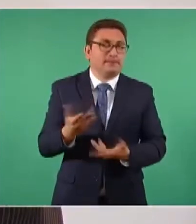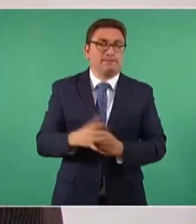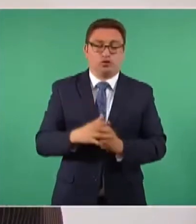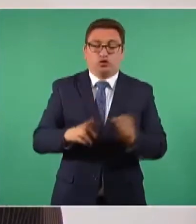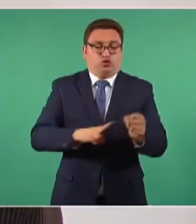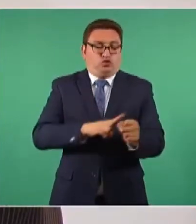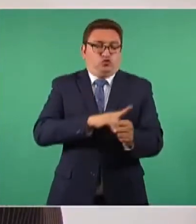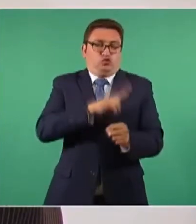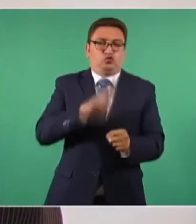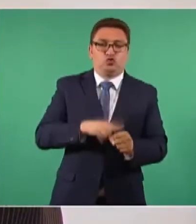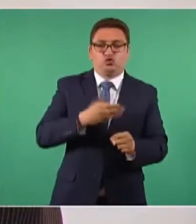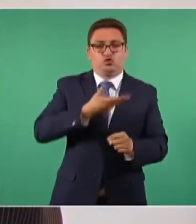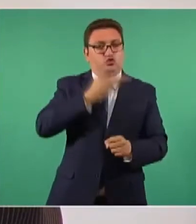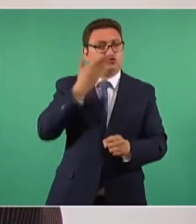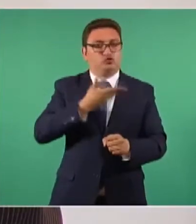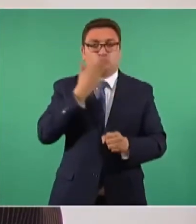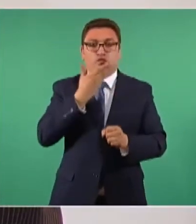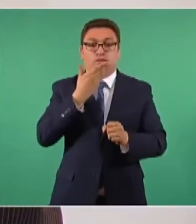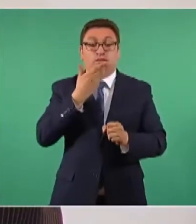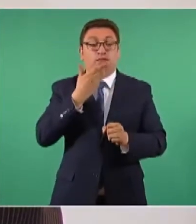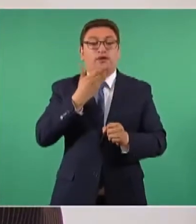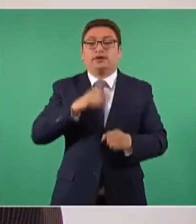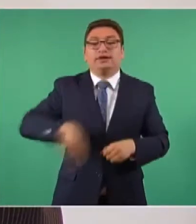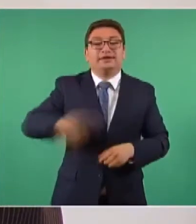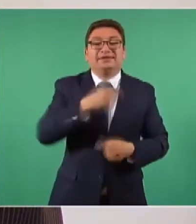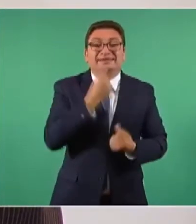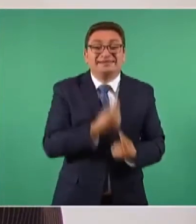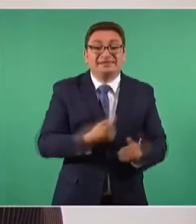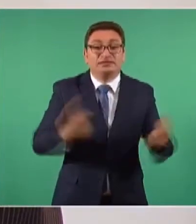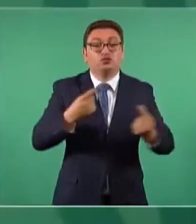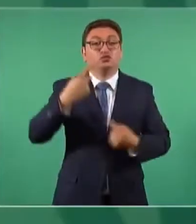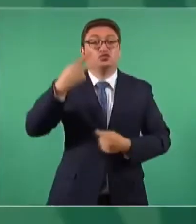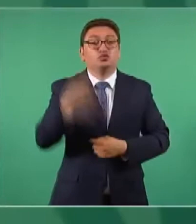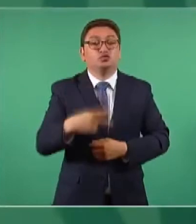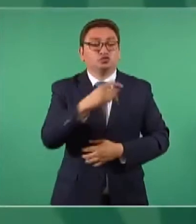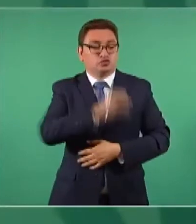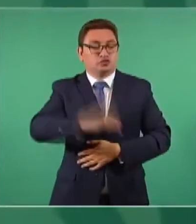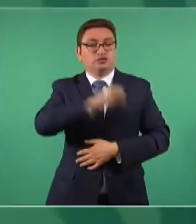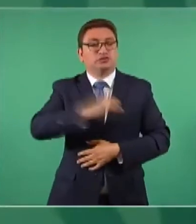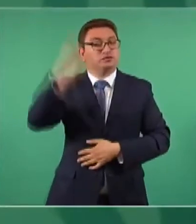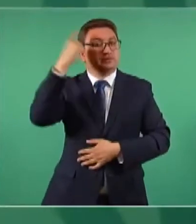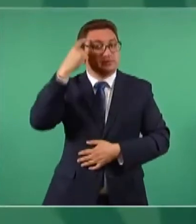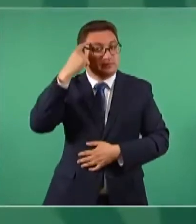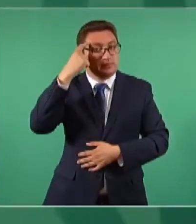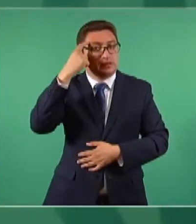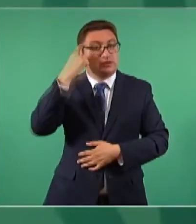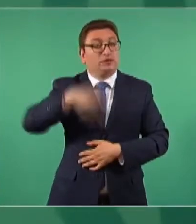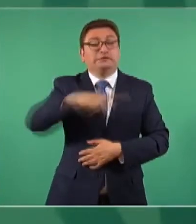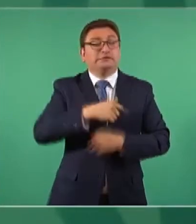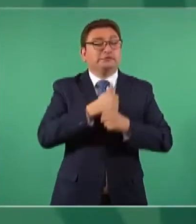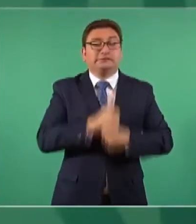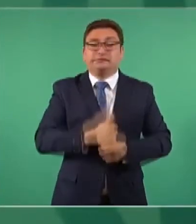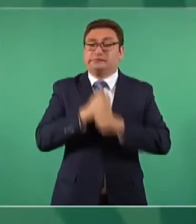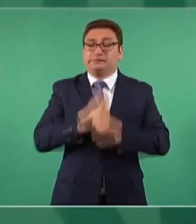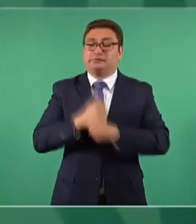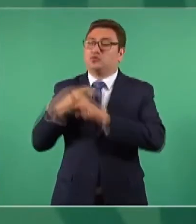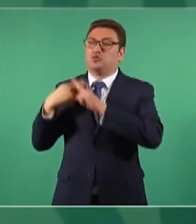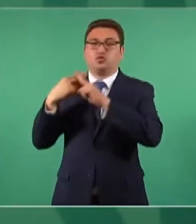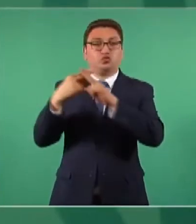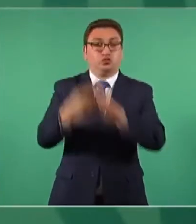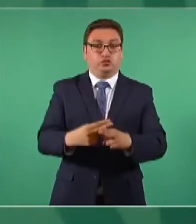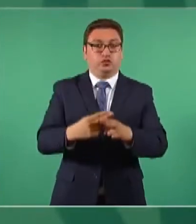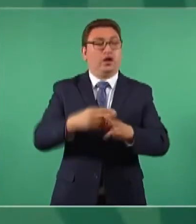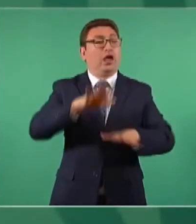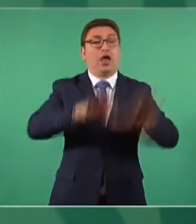normalidad de salud mental para los niños y niñas. Han sufrido muchísimo en este periodo y eso es algo que no se